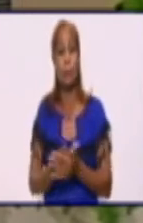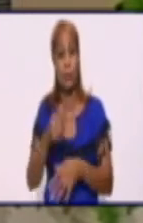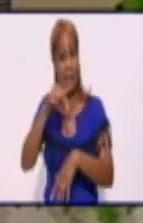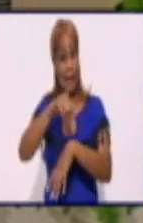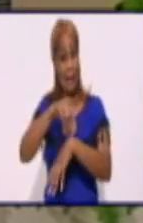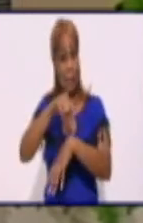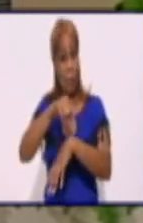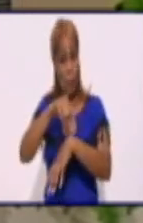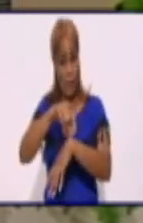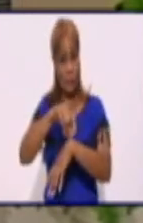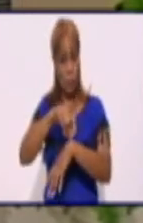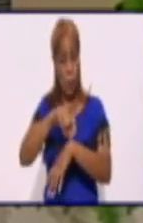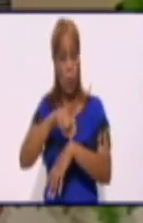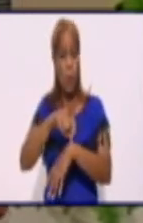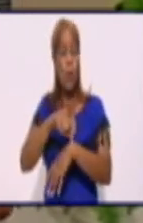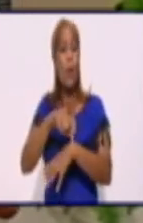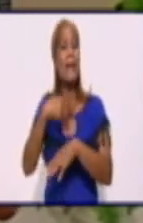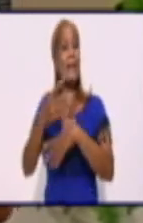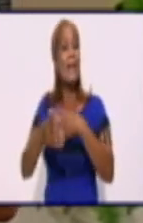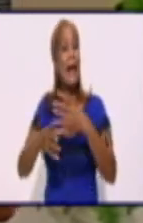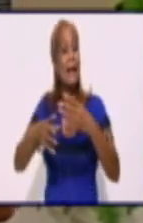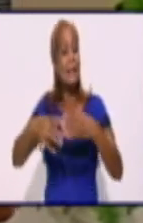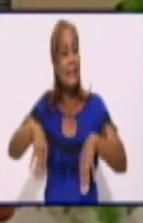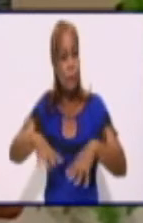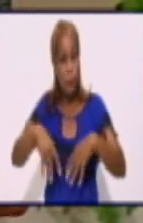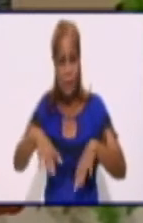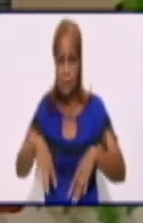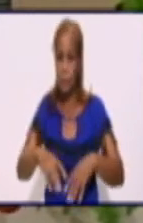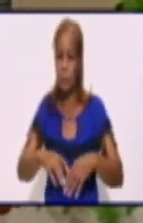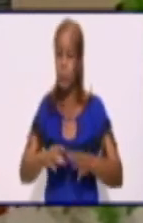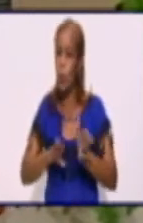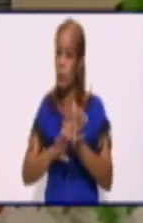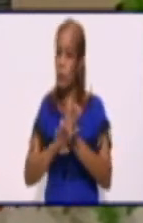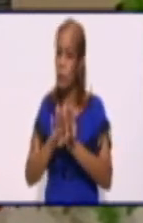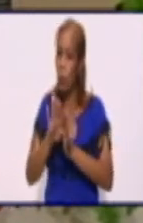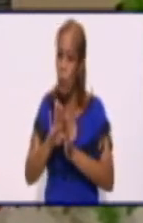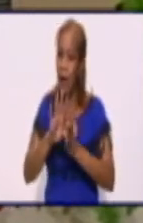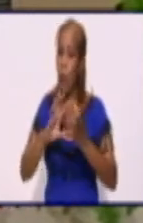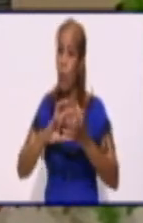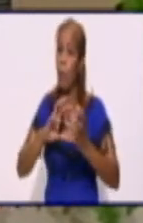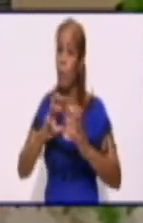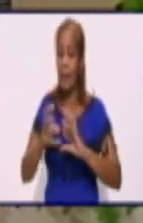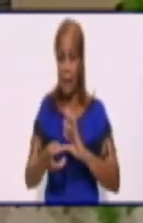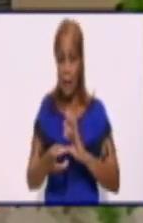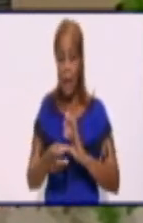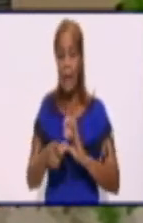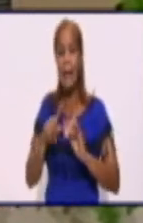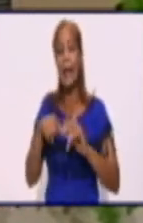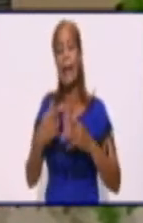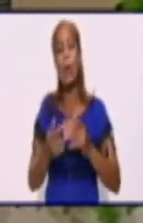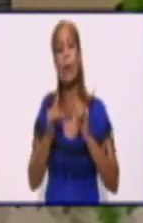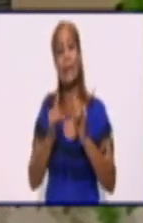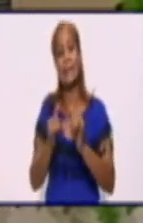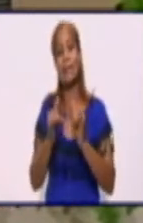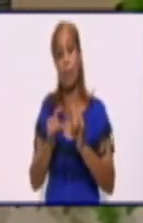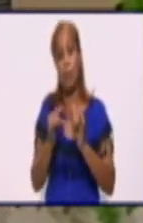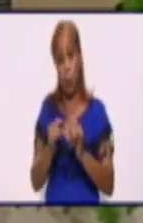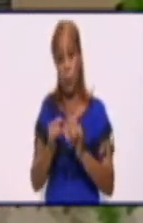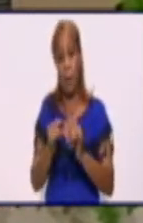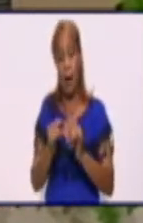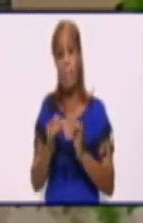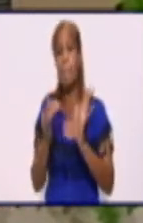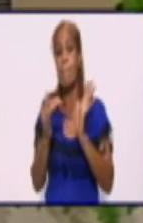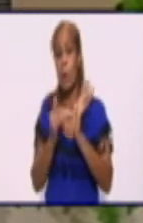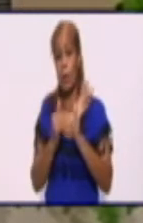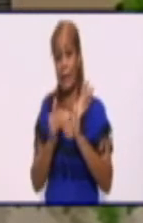sigue siendo compleja, es lo que se anuncia para la tarde de hoy a nivel de país y a las 5 de la tarde